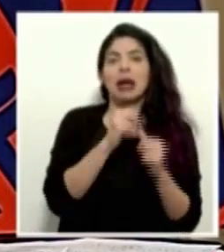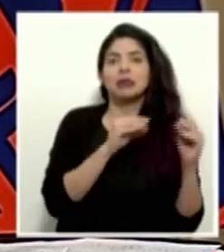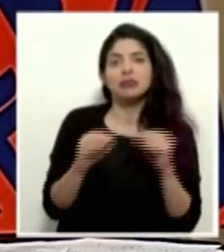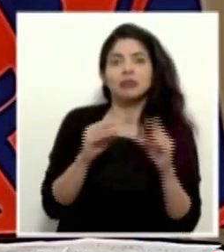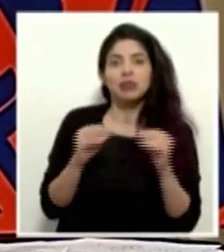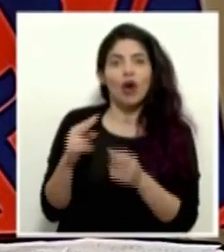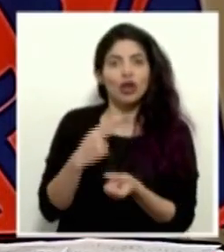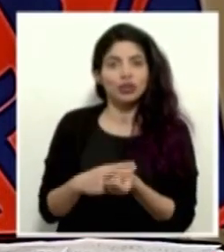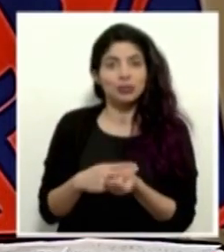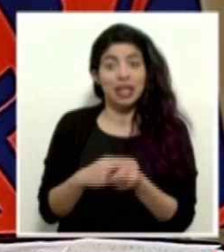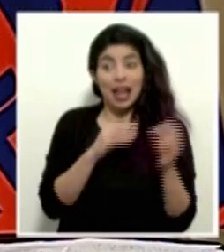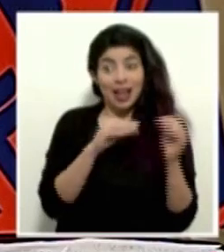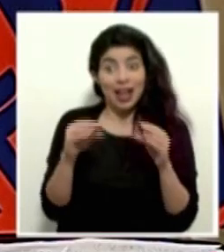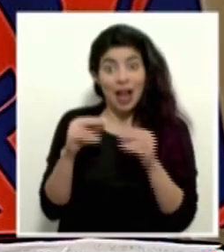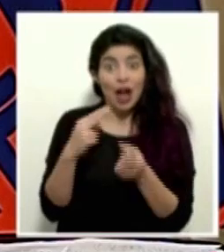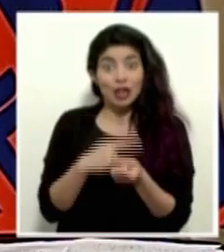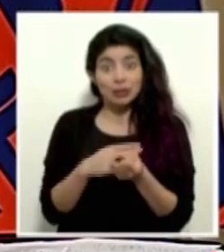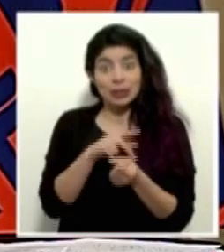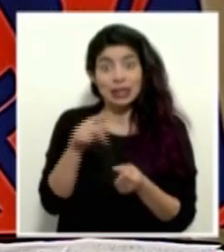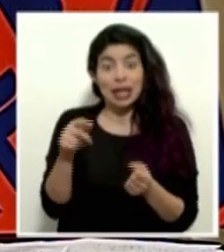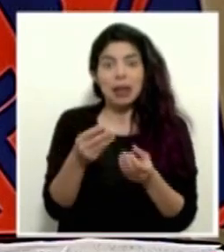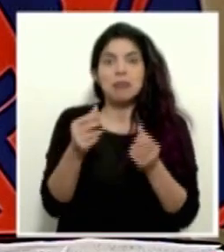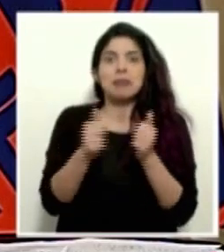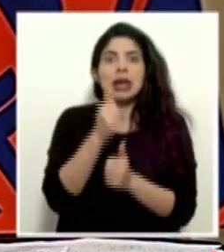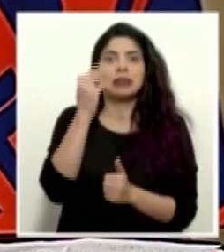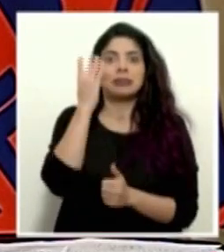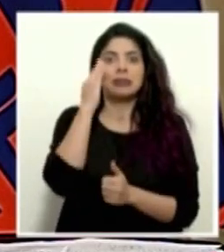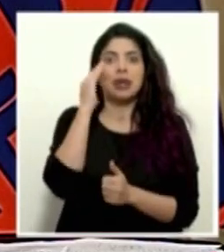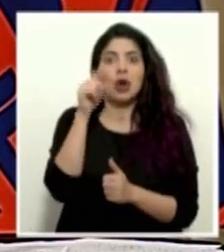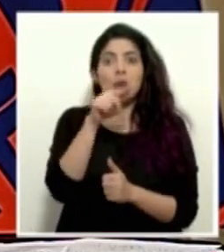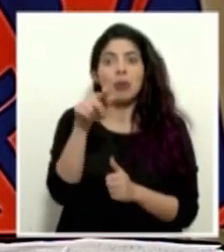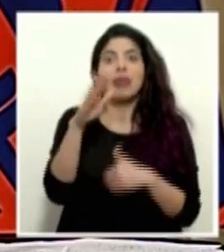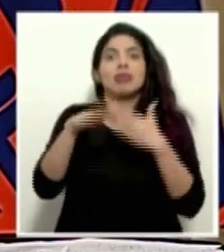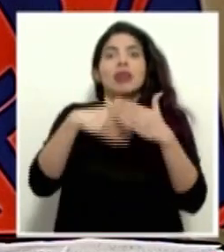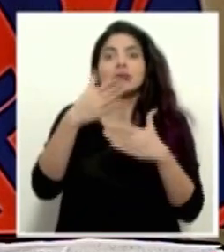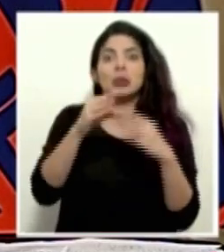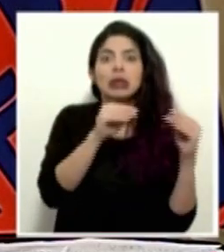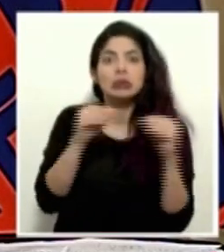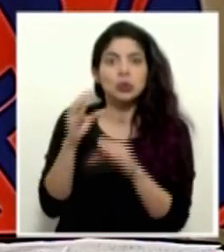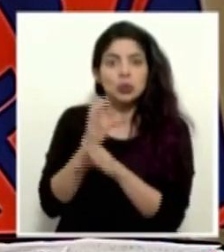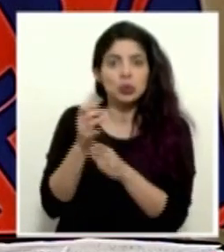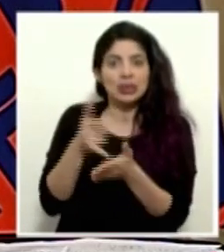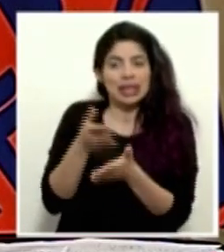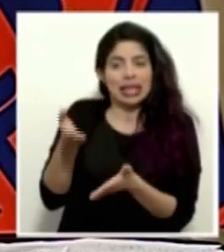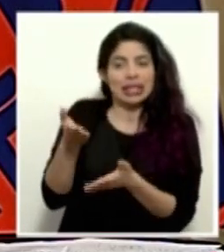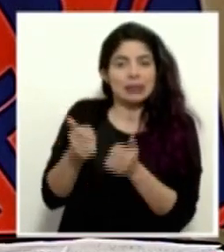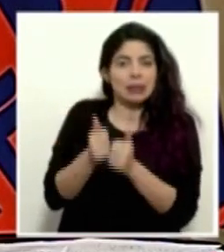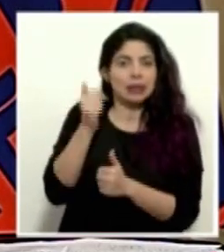dentro de las hospitalizaciones lo que más preocupa son las personas que terminan en cuidados intensivos.